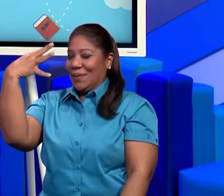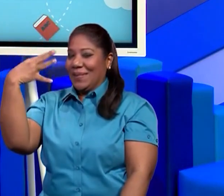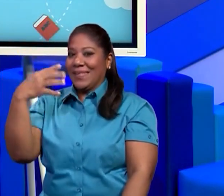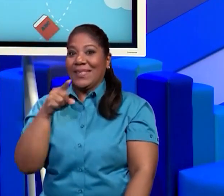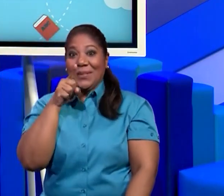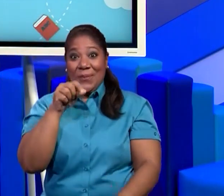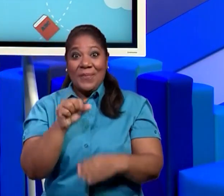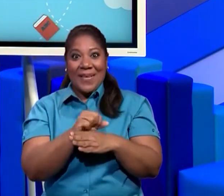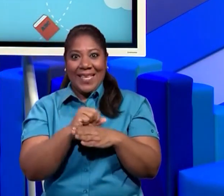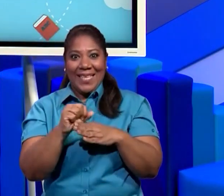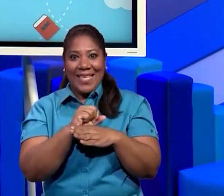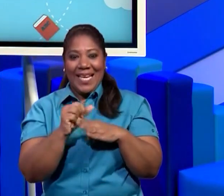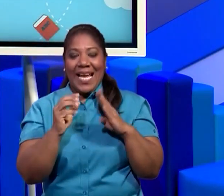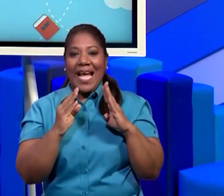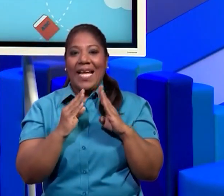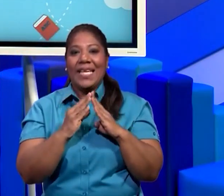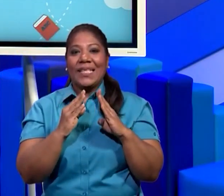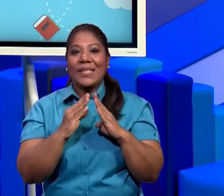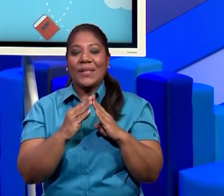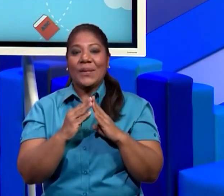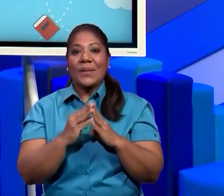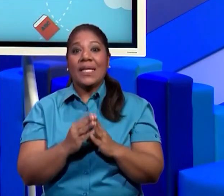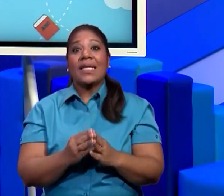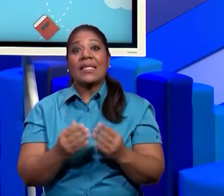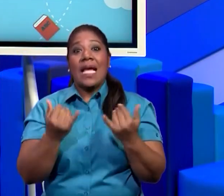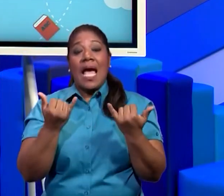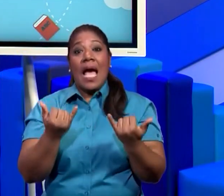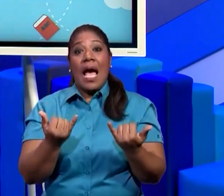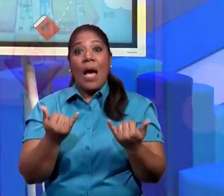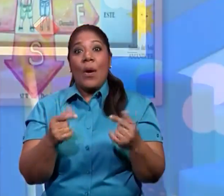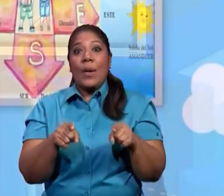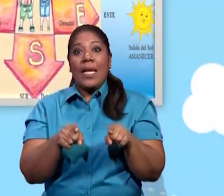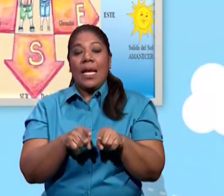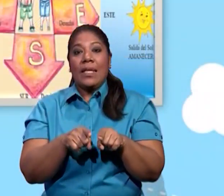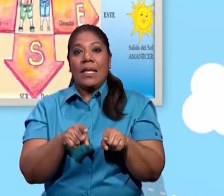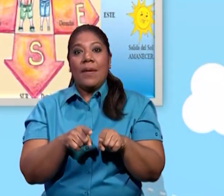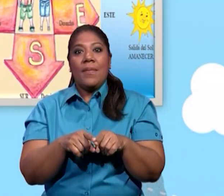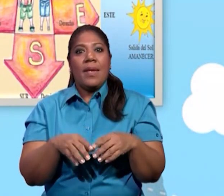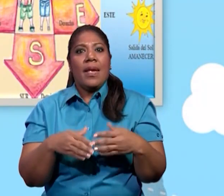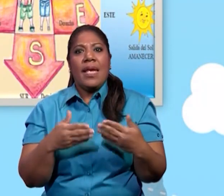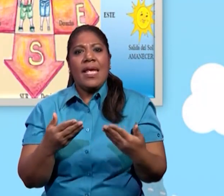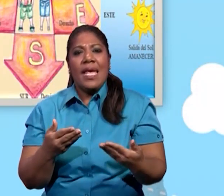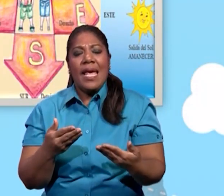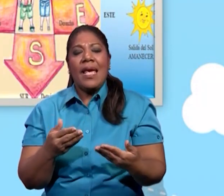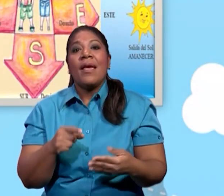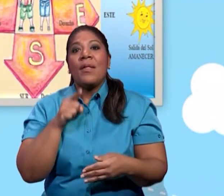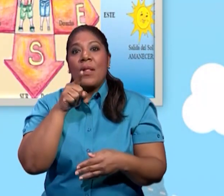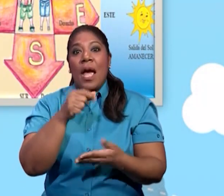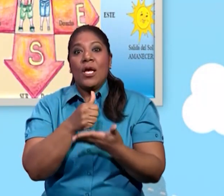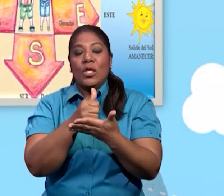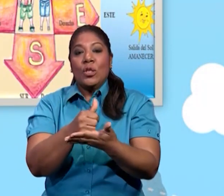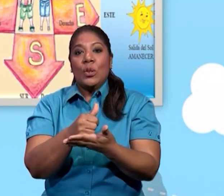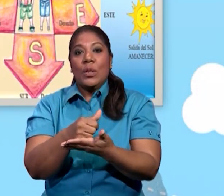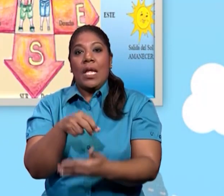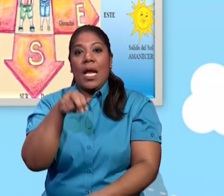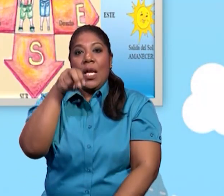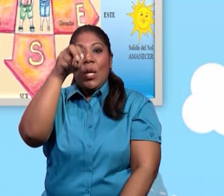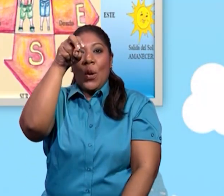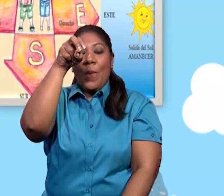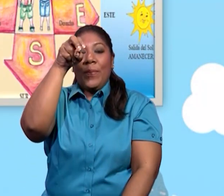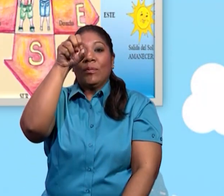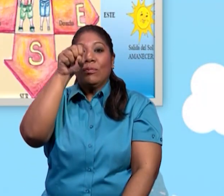chicos, vamos a ver ahora para qué nos sirven los puntos cardinales. Sirven para